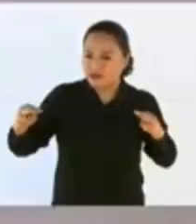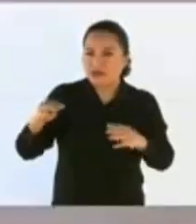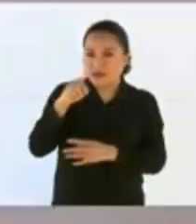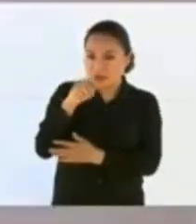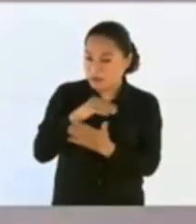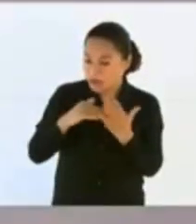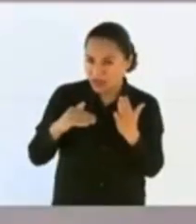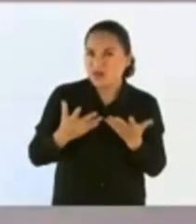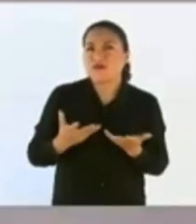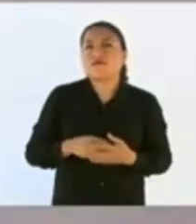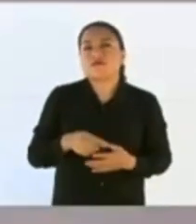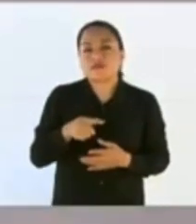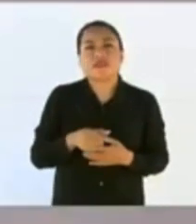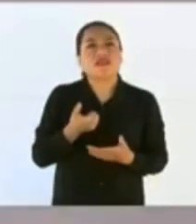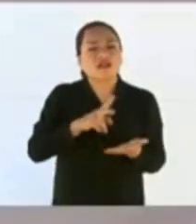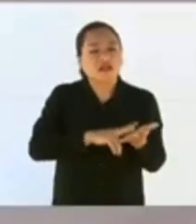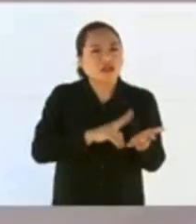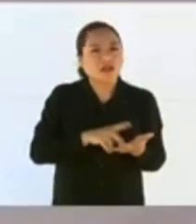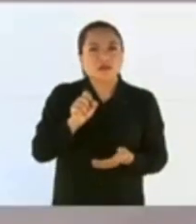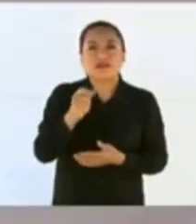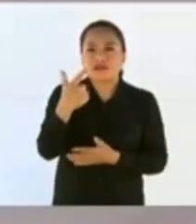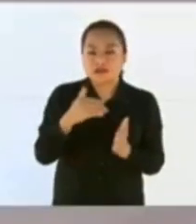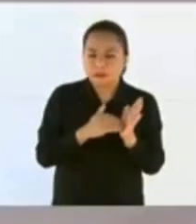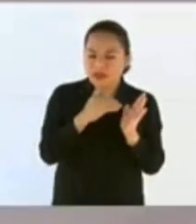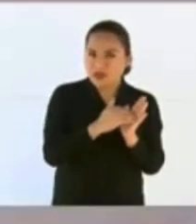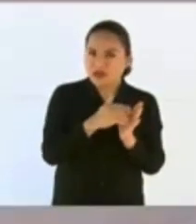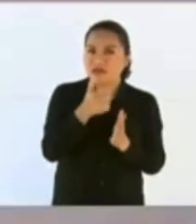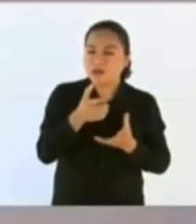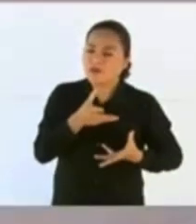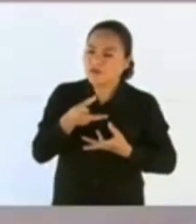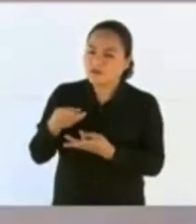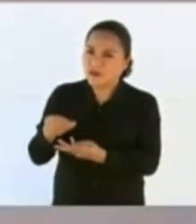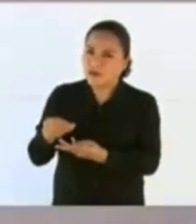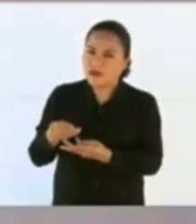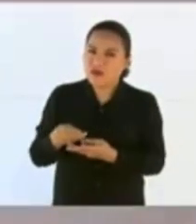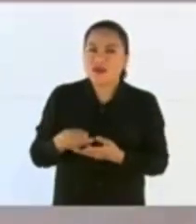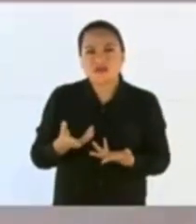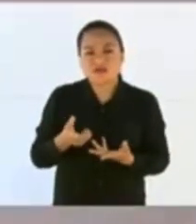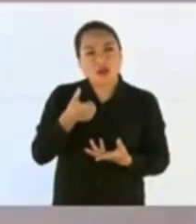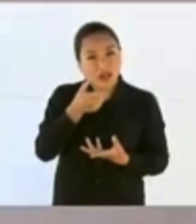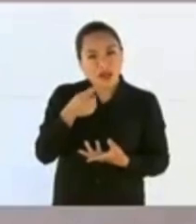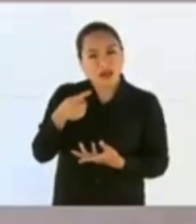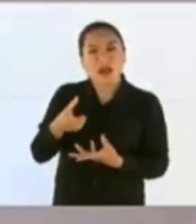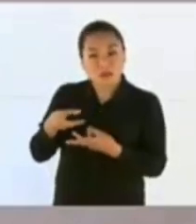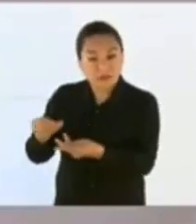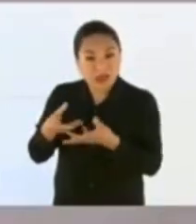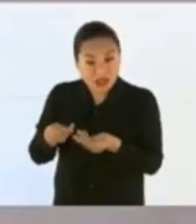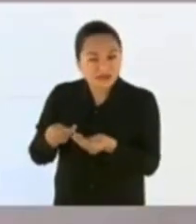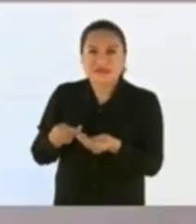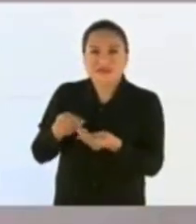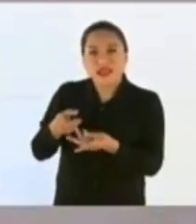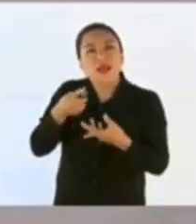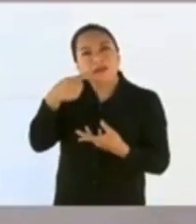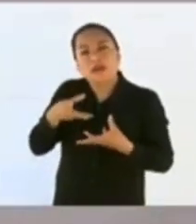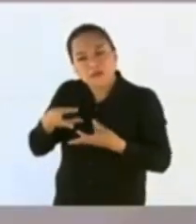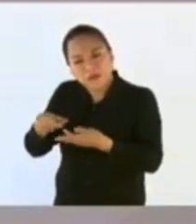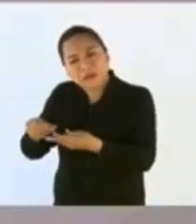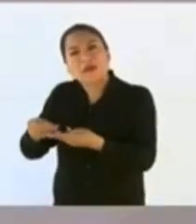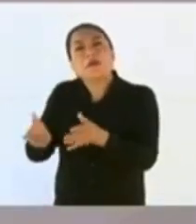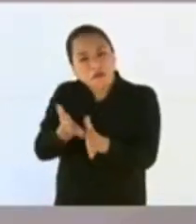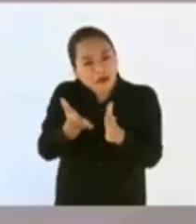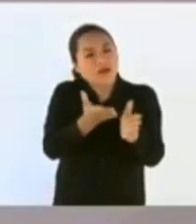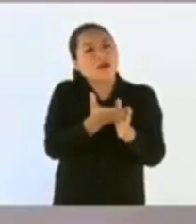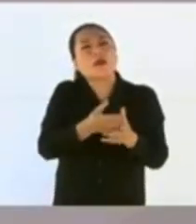y costó 27 millones de pesos. O mejor dicho, se invirtieron 27